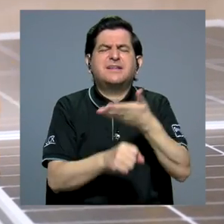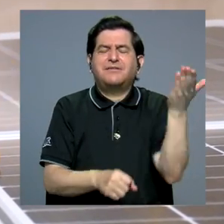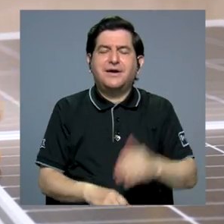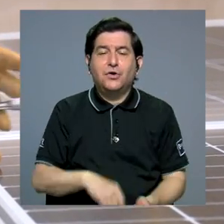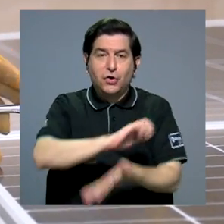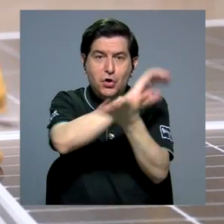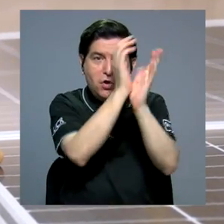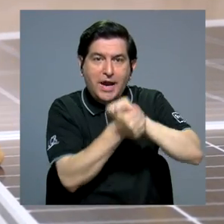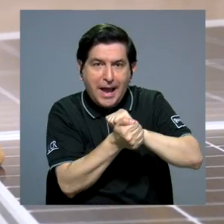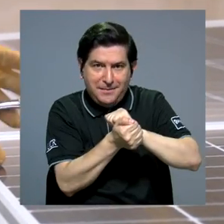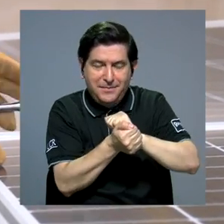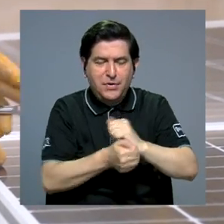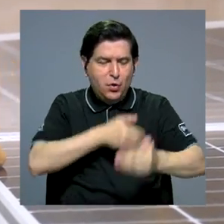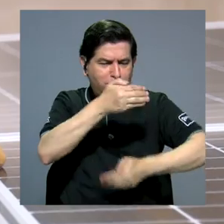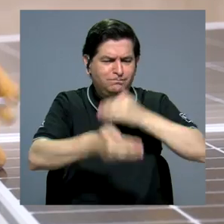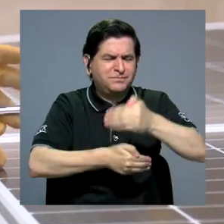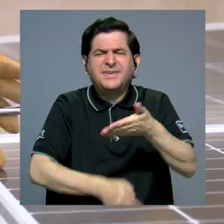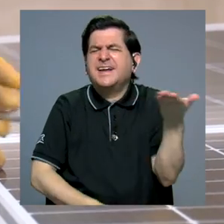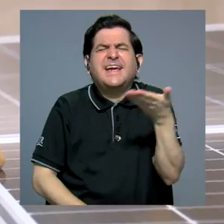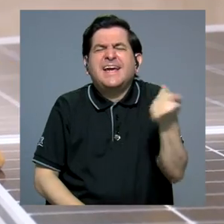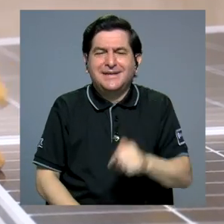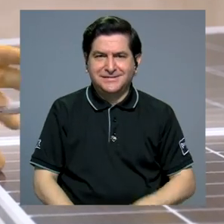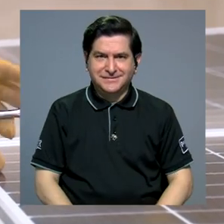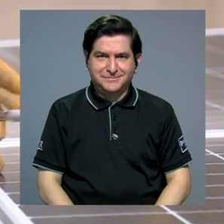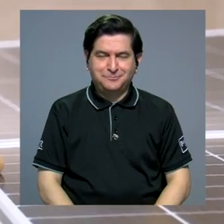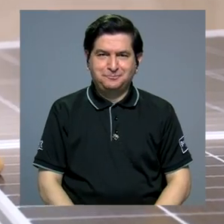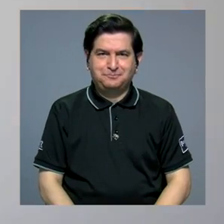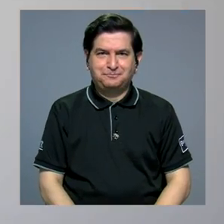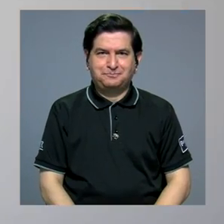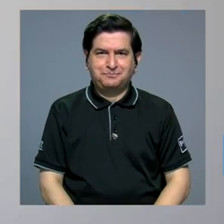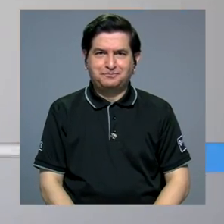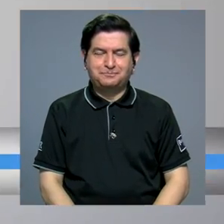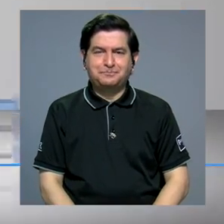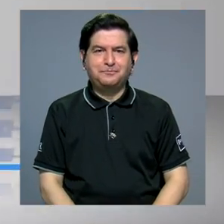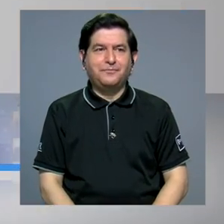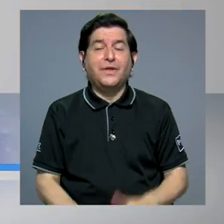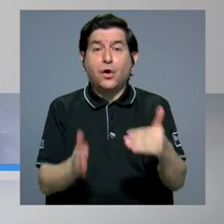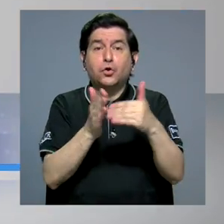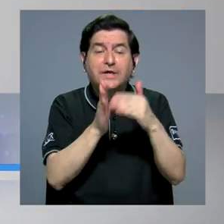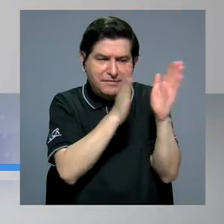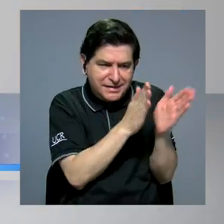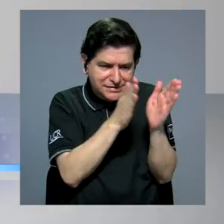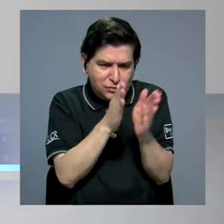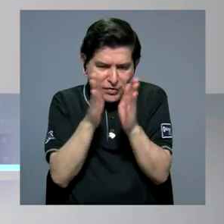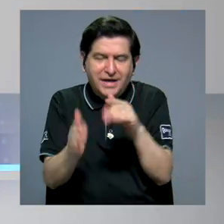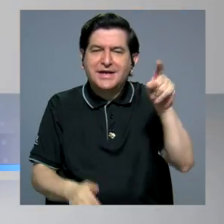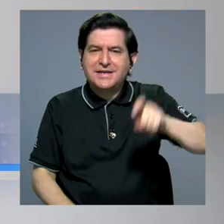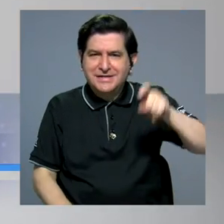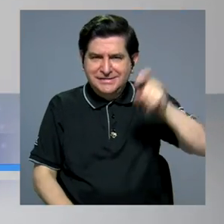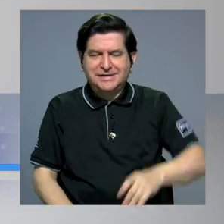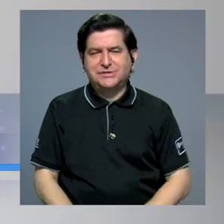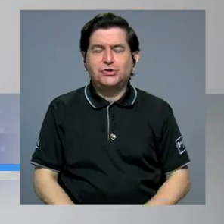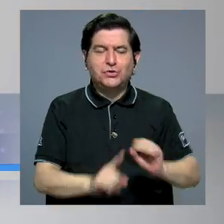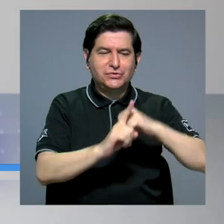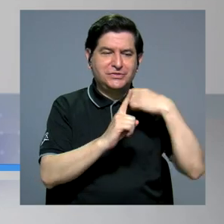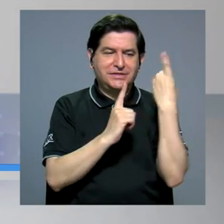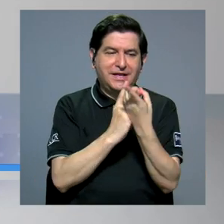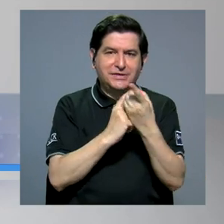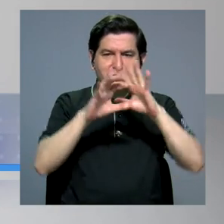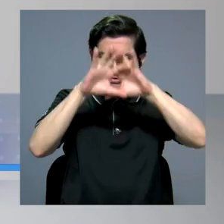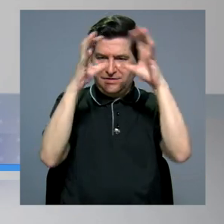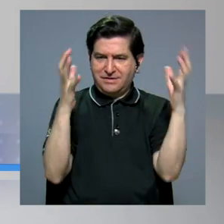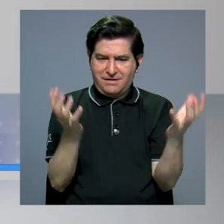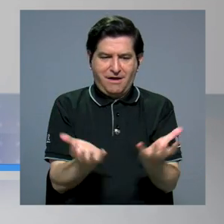transformativo es esa reorganización que necesitamos como sociedad global